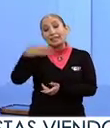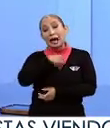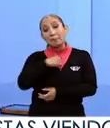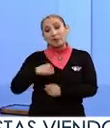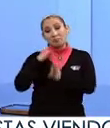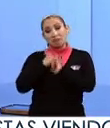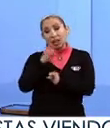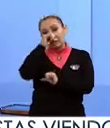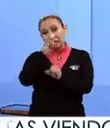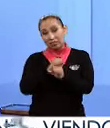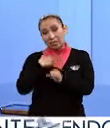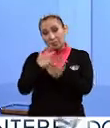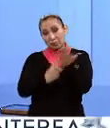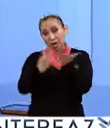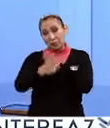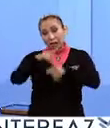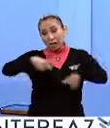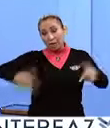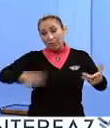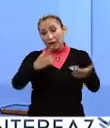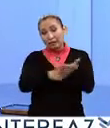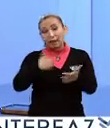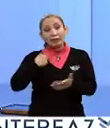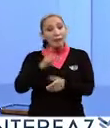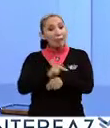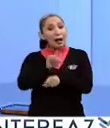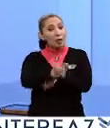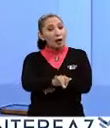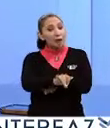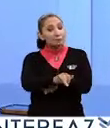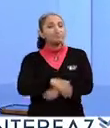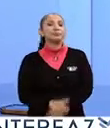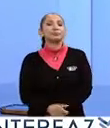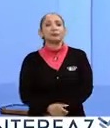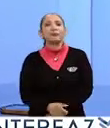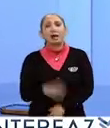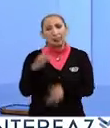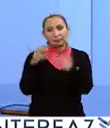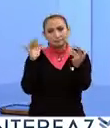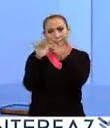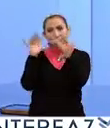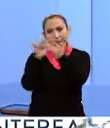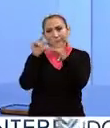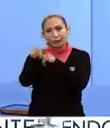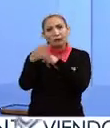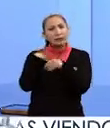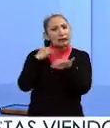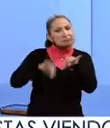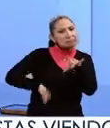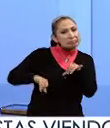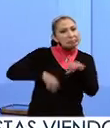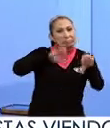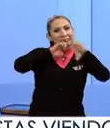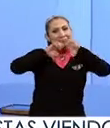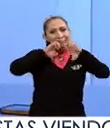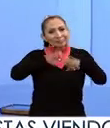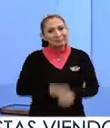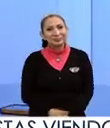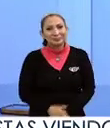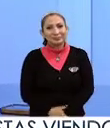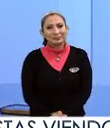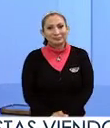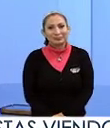ministra de la Secretaría de Políticas Lingüísticas del Poder Ejecutivo de Paraguay. Regresamos contigo Ana Cristina con esta interesante entrevista.